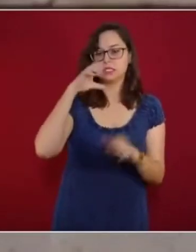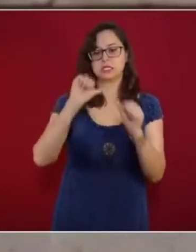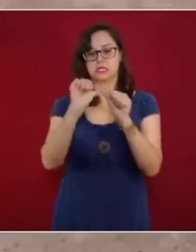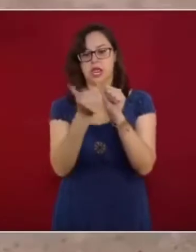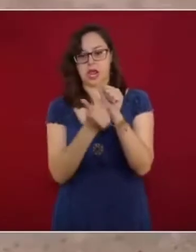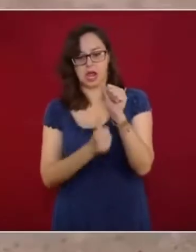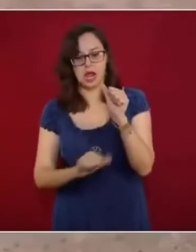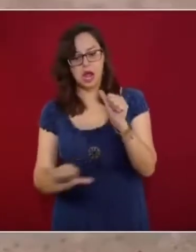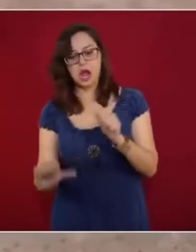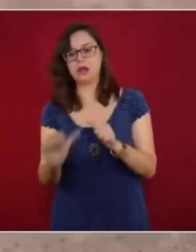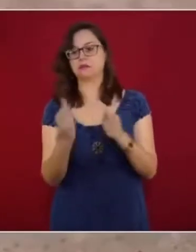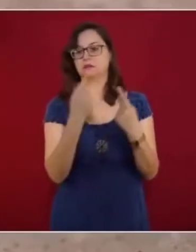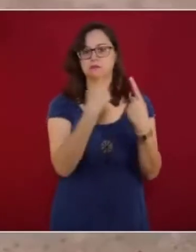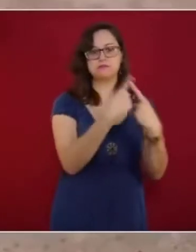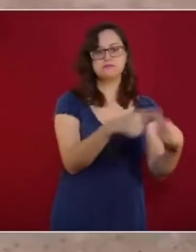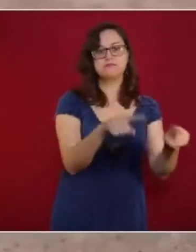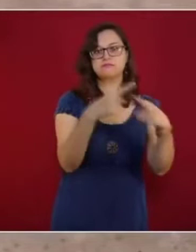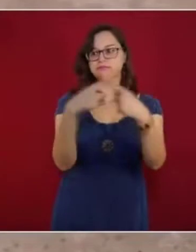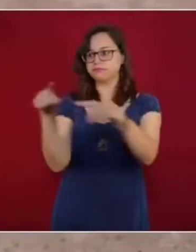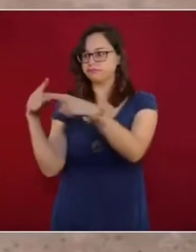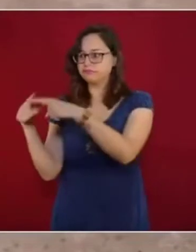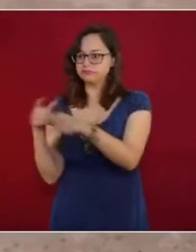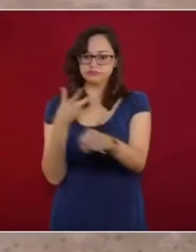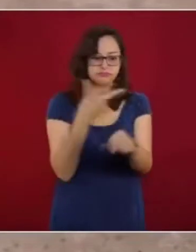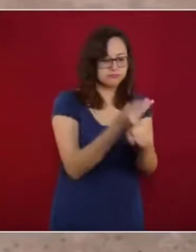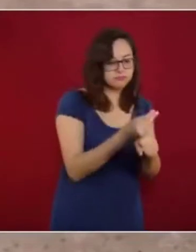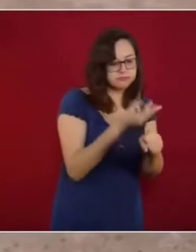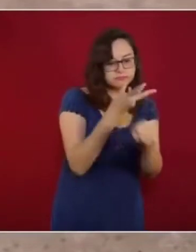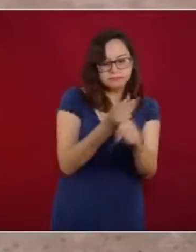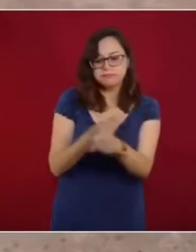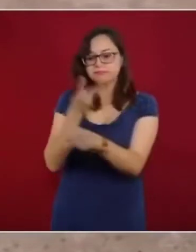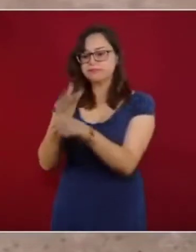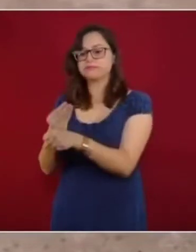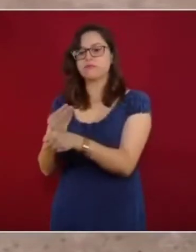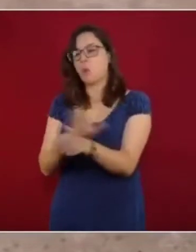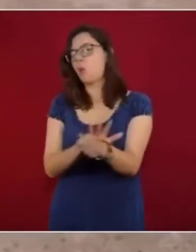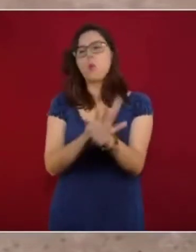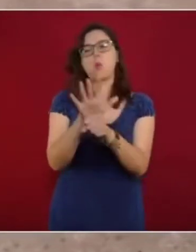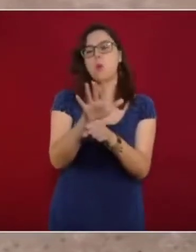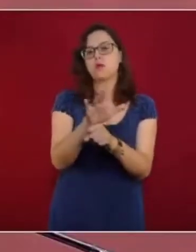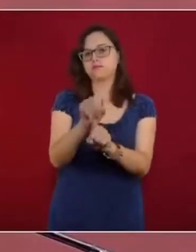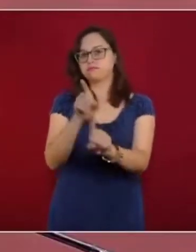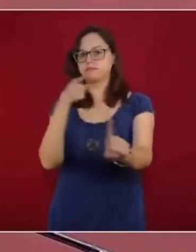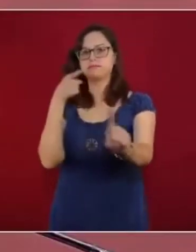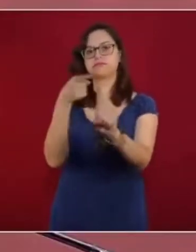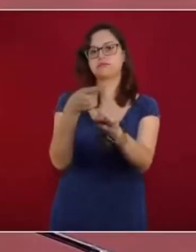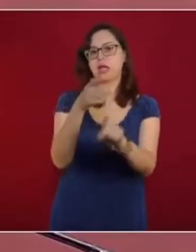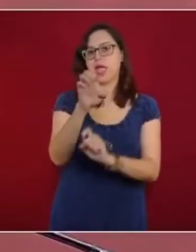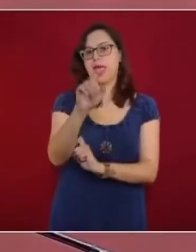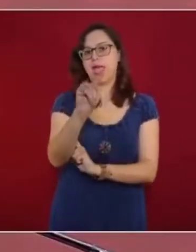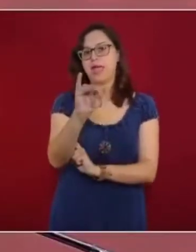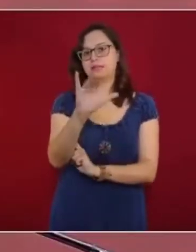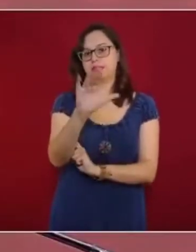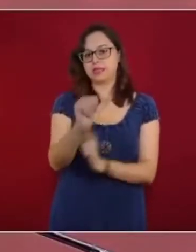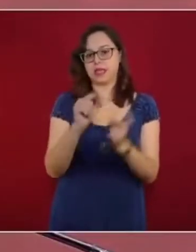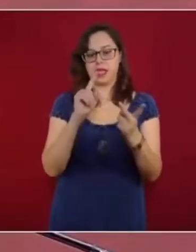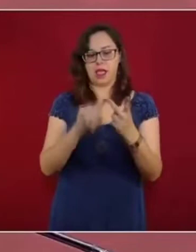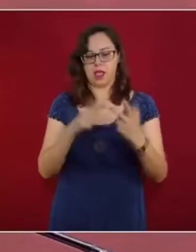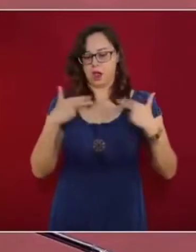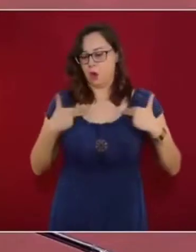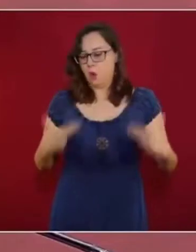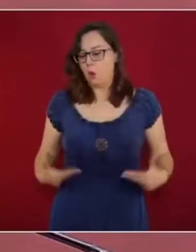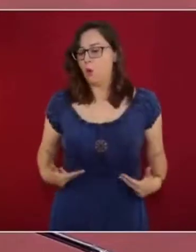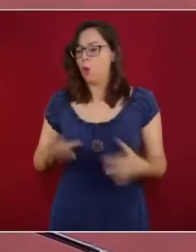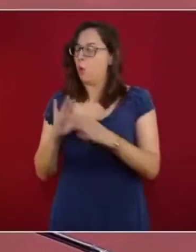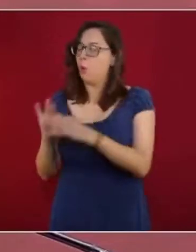artes, saberes diversos, pero todos con una base común que ponga en el centro la ética, el humanismo, que se preocupe por